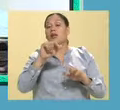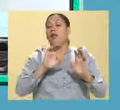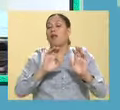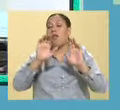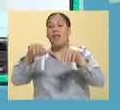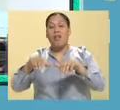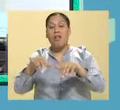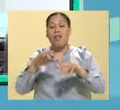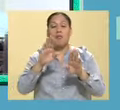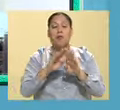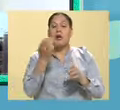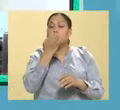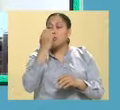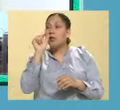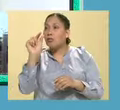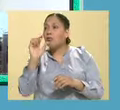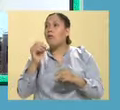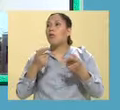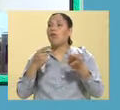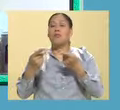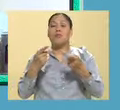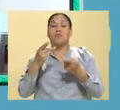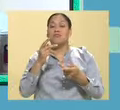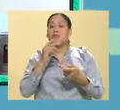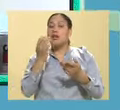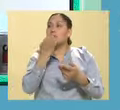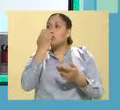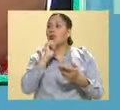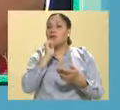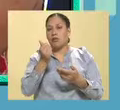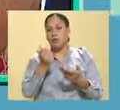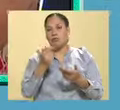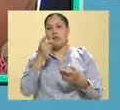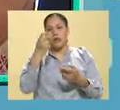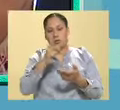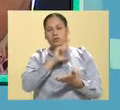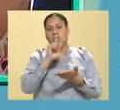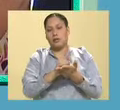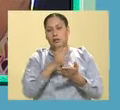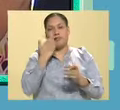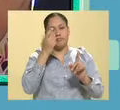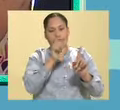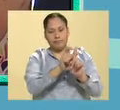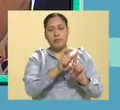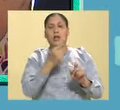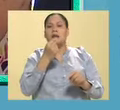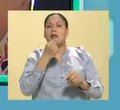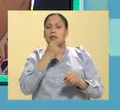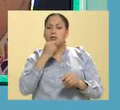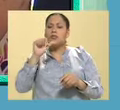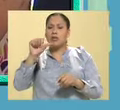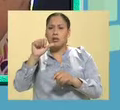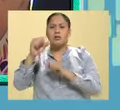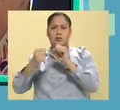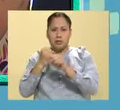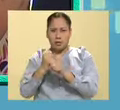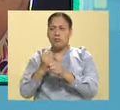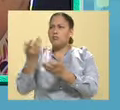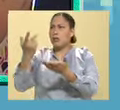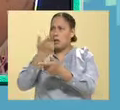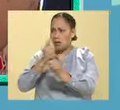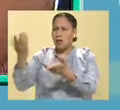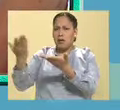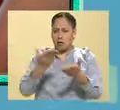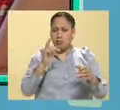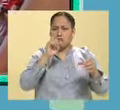con pocos estudios o con poca preparación. Esa es la intención de la ley. Los que tienen 16 años en adelante son libres de contratarse